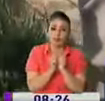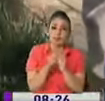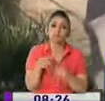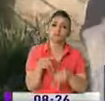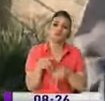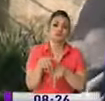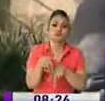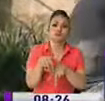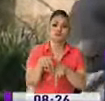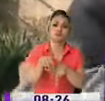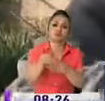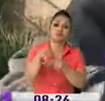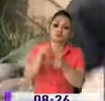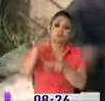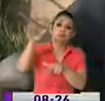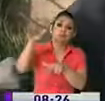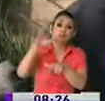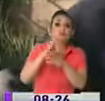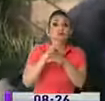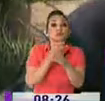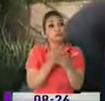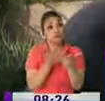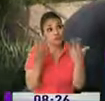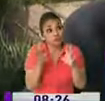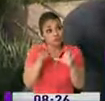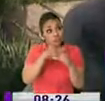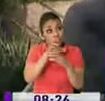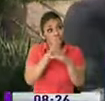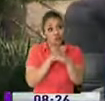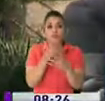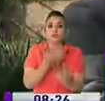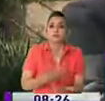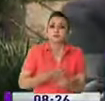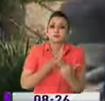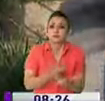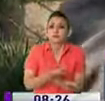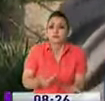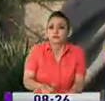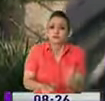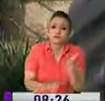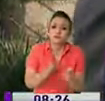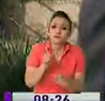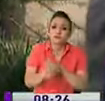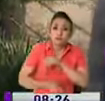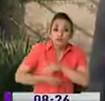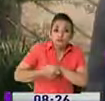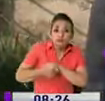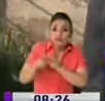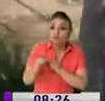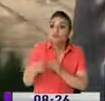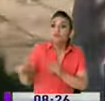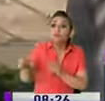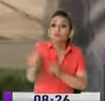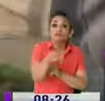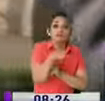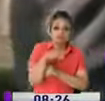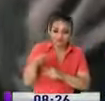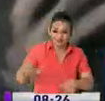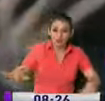cuesta o a esperarles que puedan coger el bus porque hay muchas personas que se esconden justamente aquí en este sector,